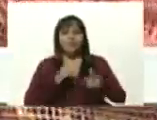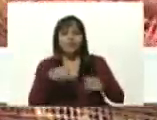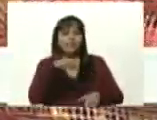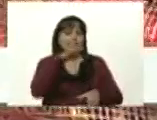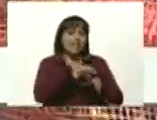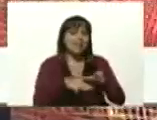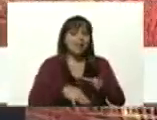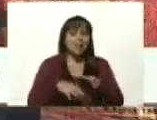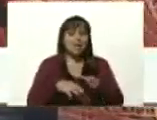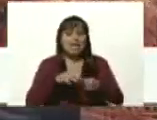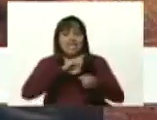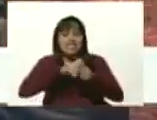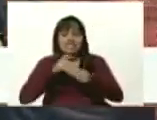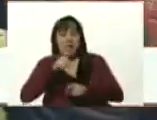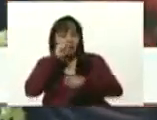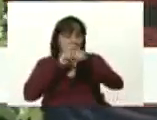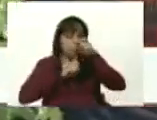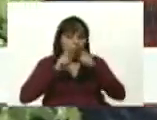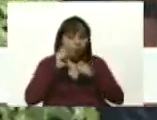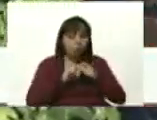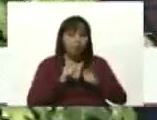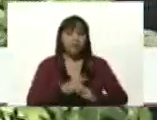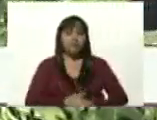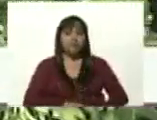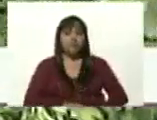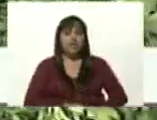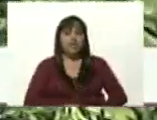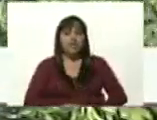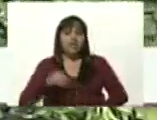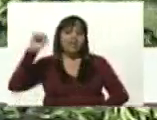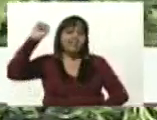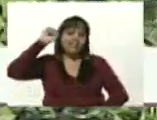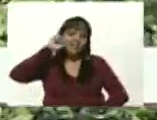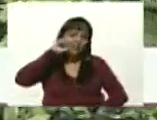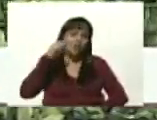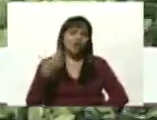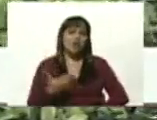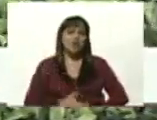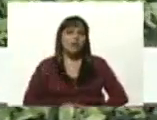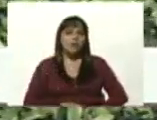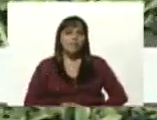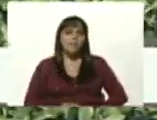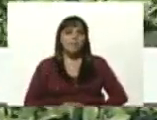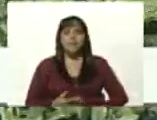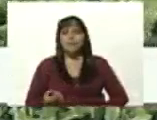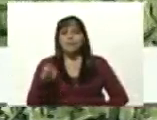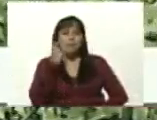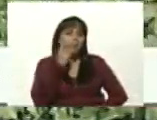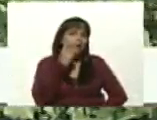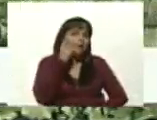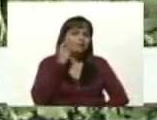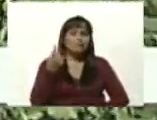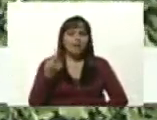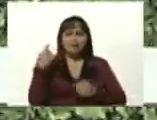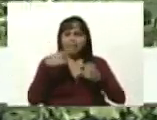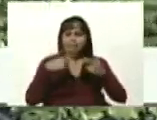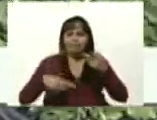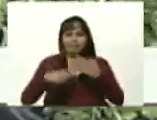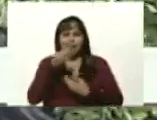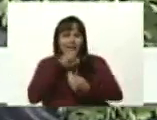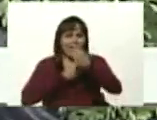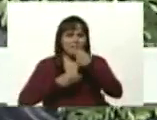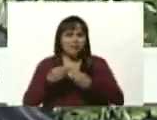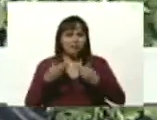cebolla. Hemos cosechado lo que es zanahoria, parchita. Una cantidad de rublos para